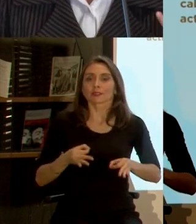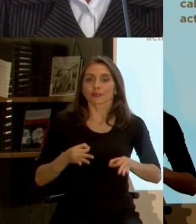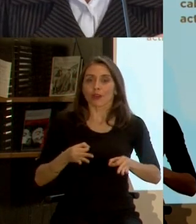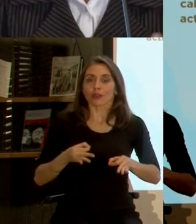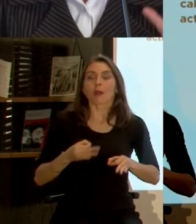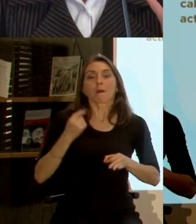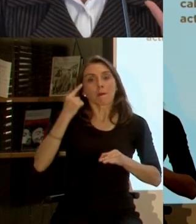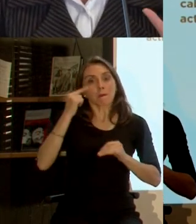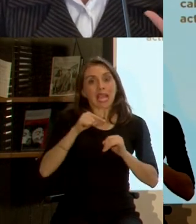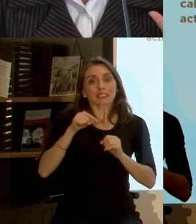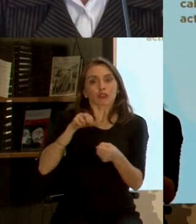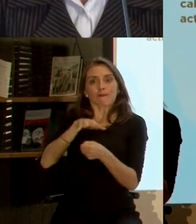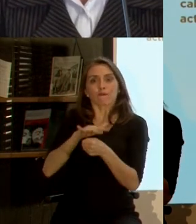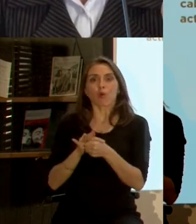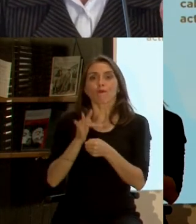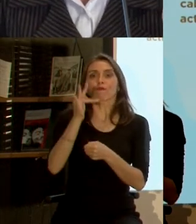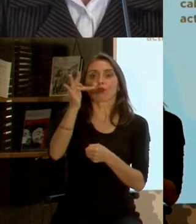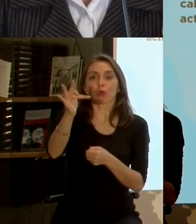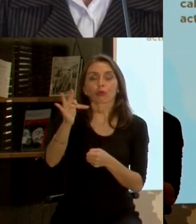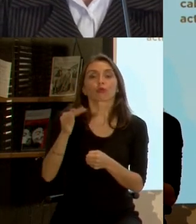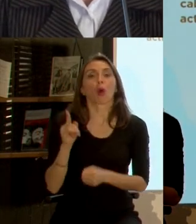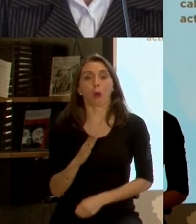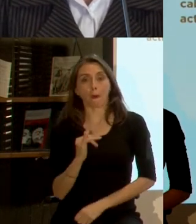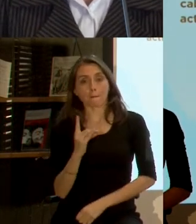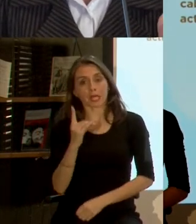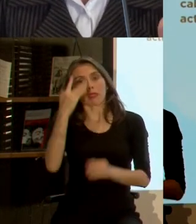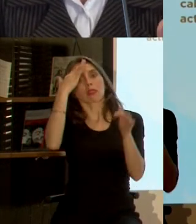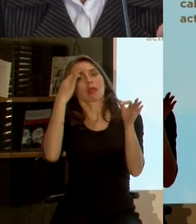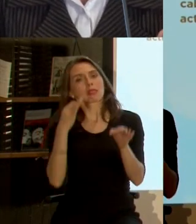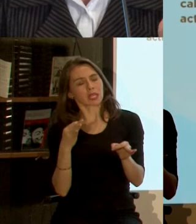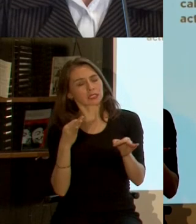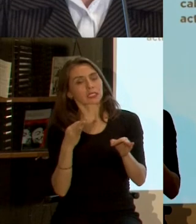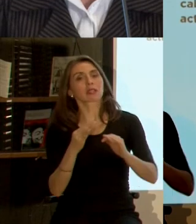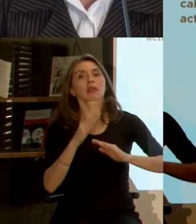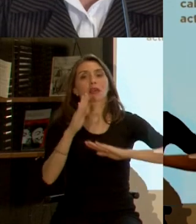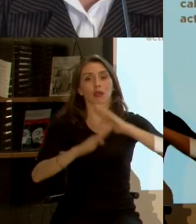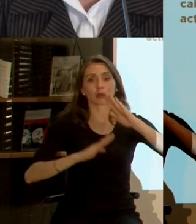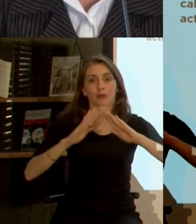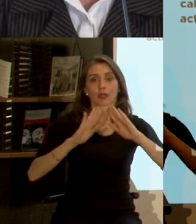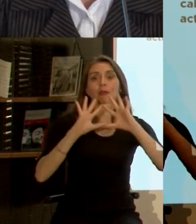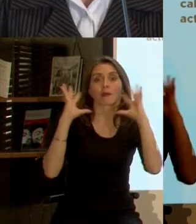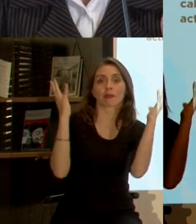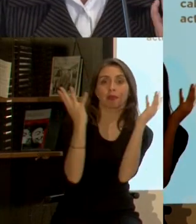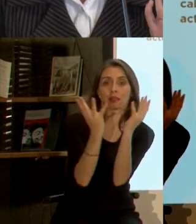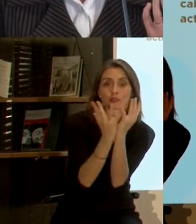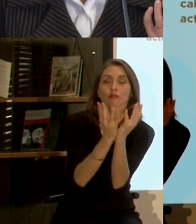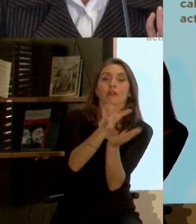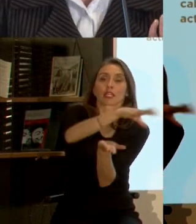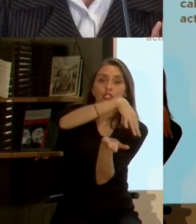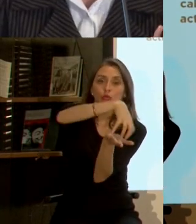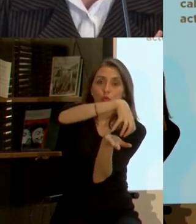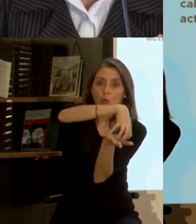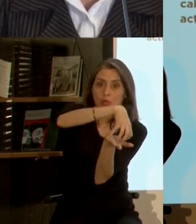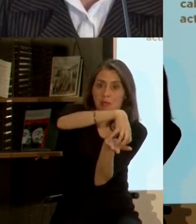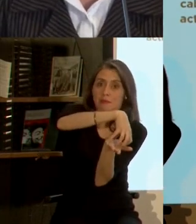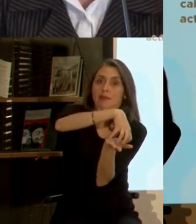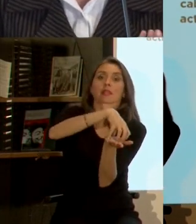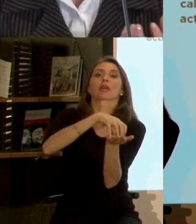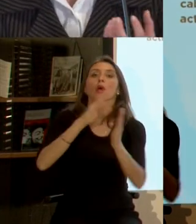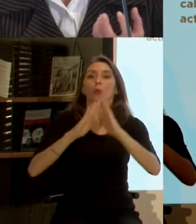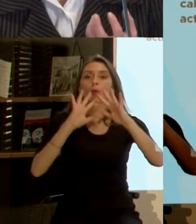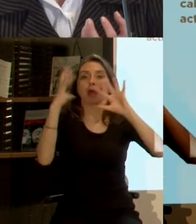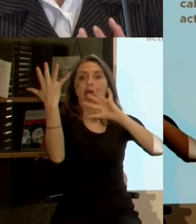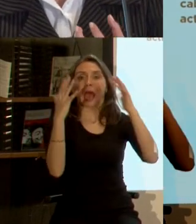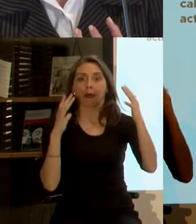futuro entonces se llega a esta decisión donde se habla de la sostenibilidad en términos urbanos en términos de medio